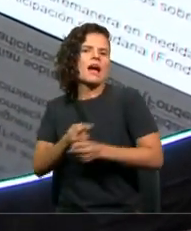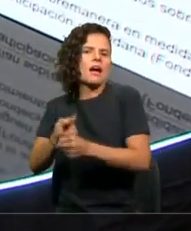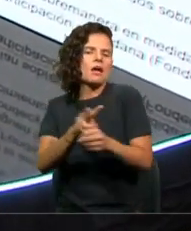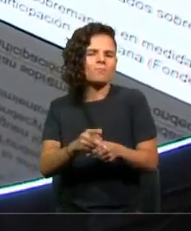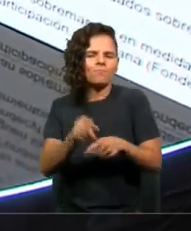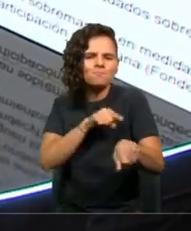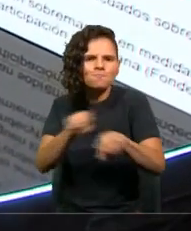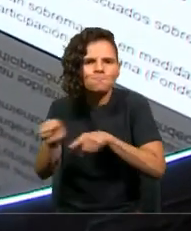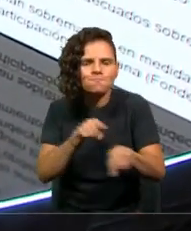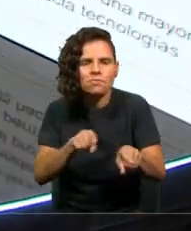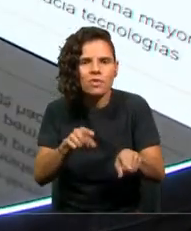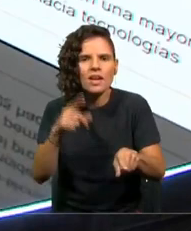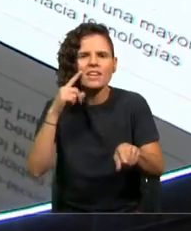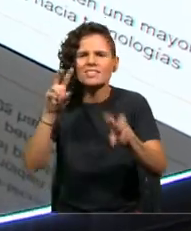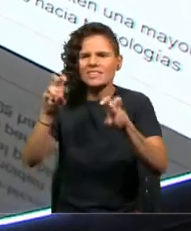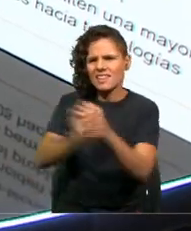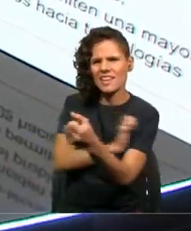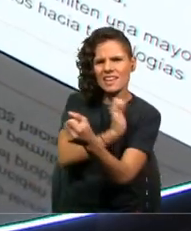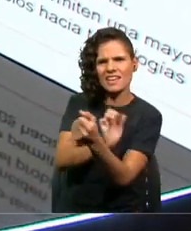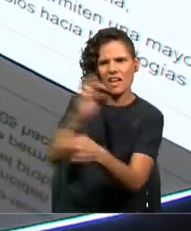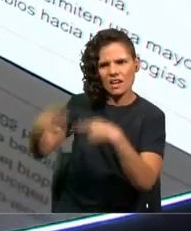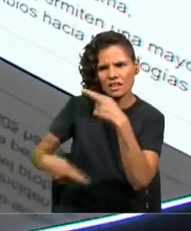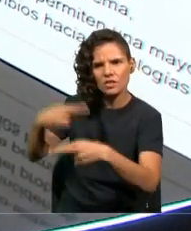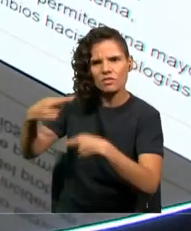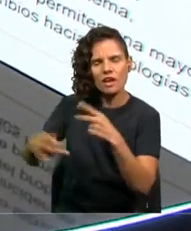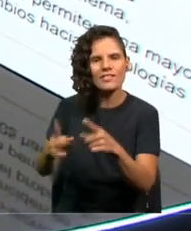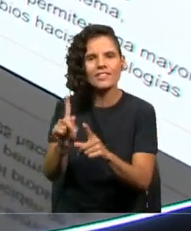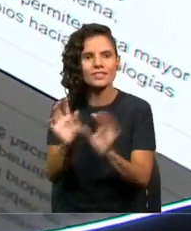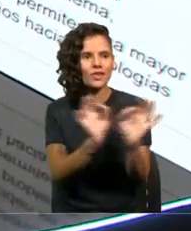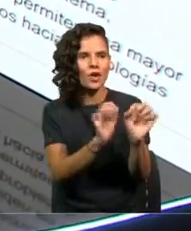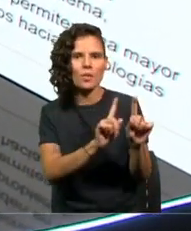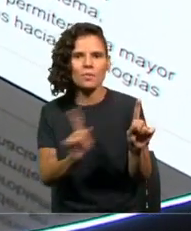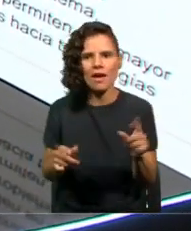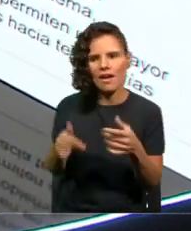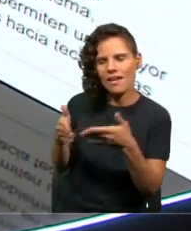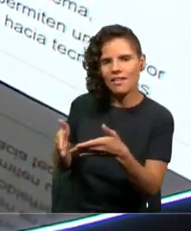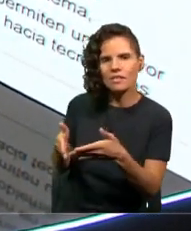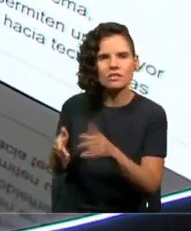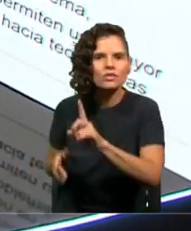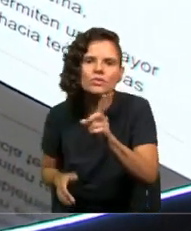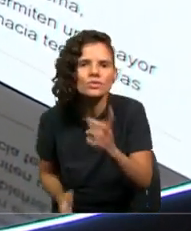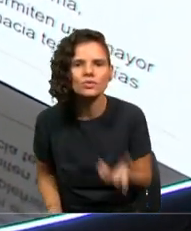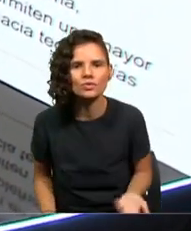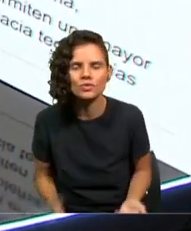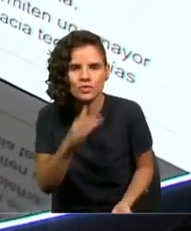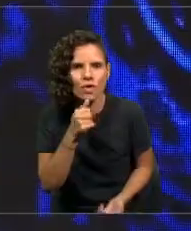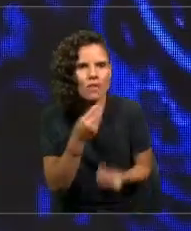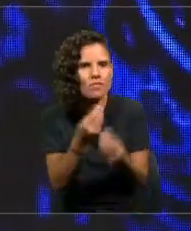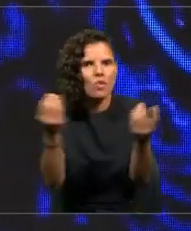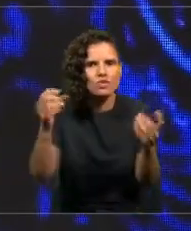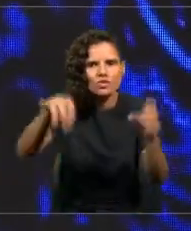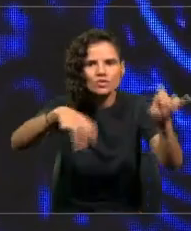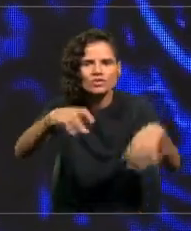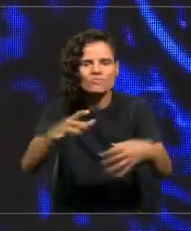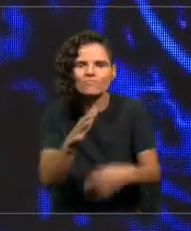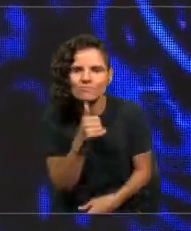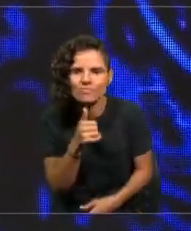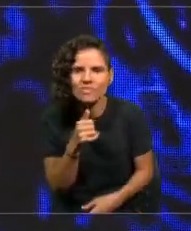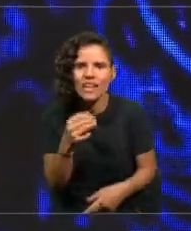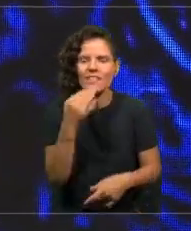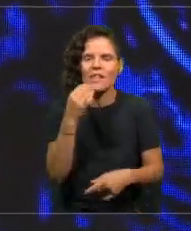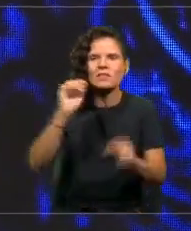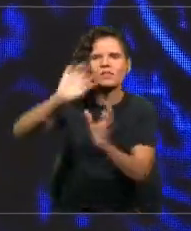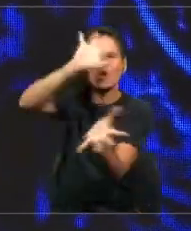lo que es las energías renovables no convencionales. Las cosmovisiones y el conocimiento sociotécnico están